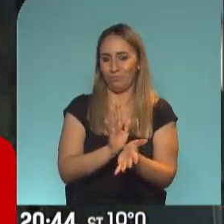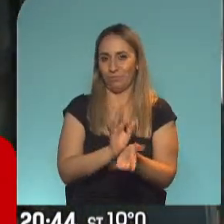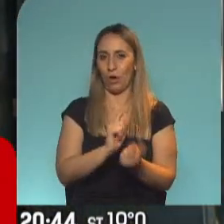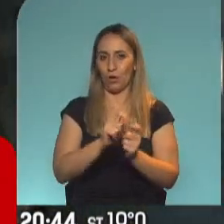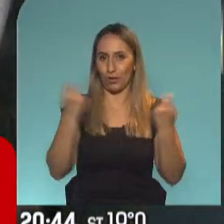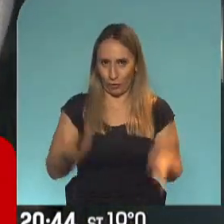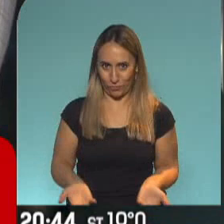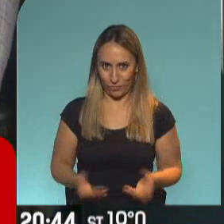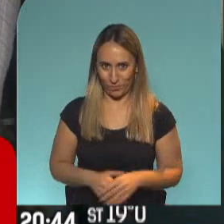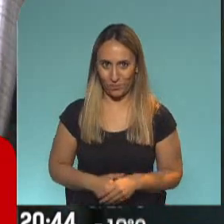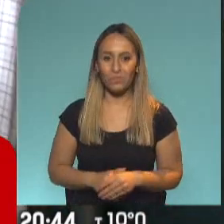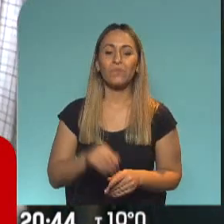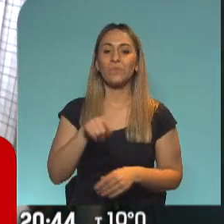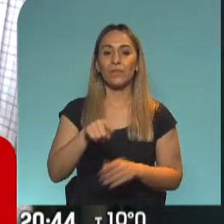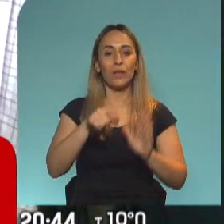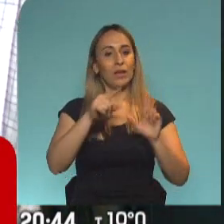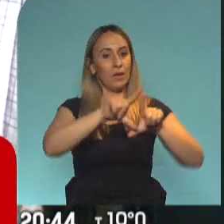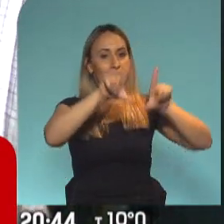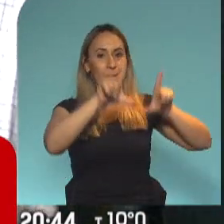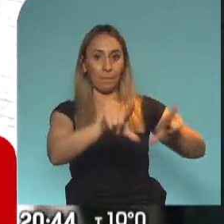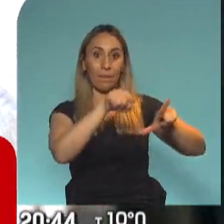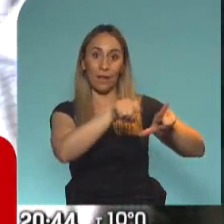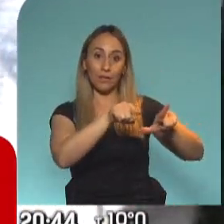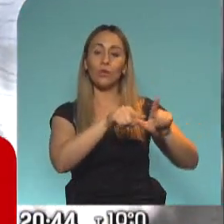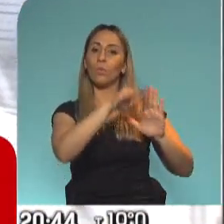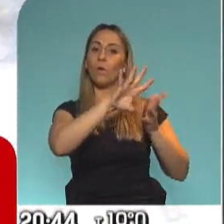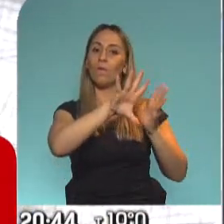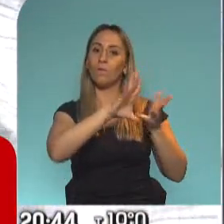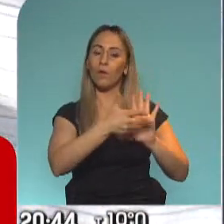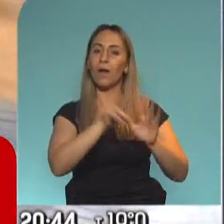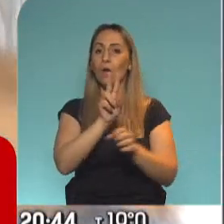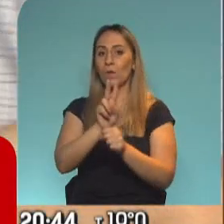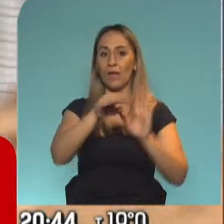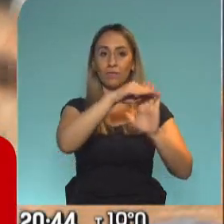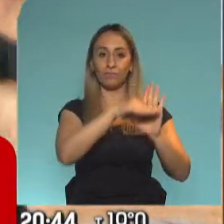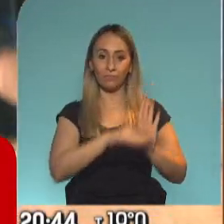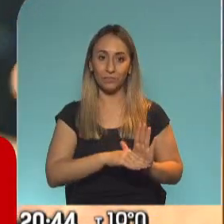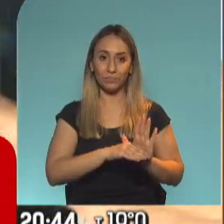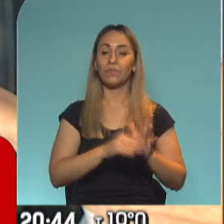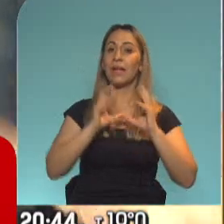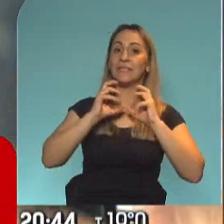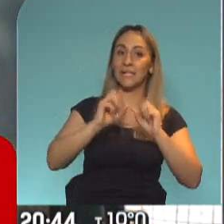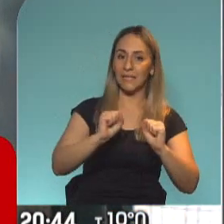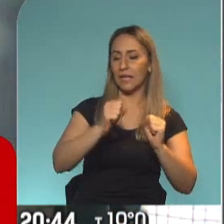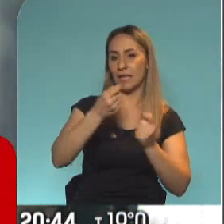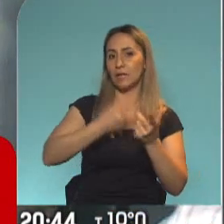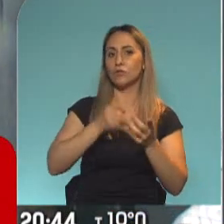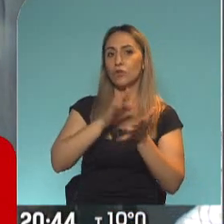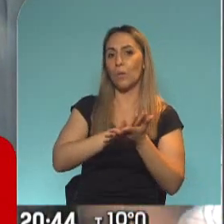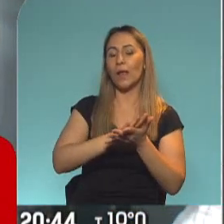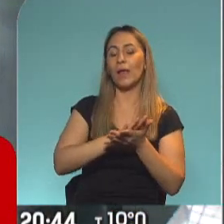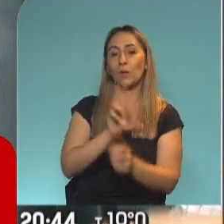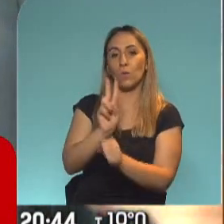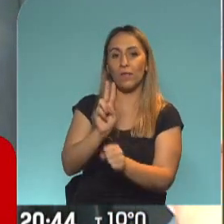nos indica la Secretaría de Transporte de la Nación, la CNRT, que tiene que ver con las medidas y los cuidados preventivos.